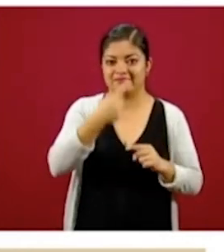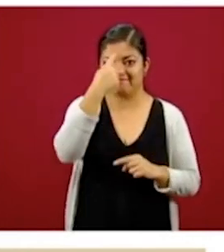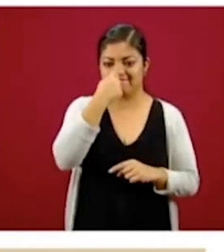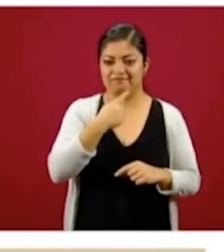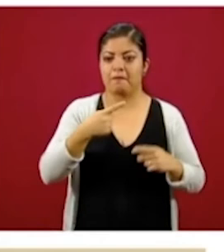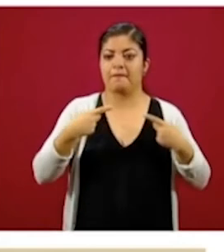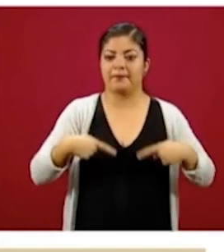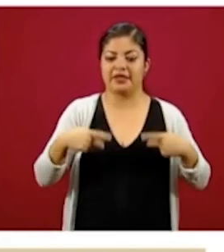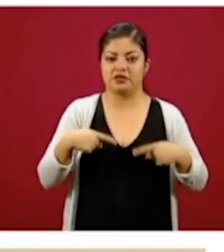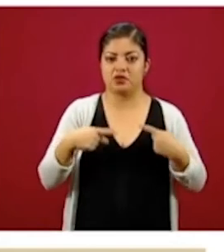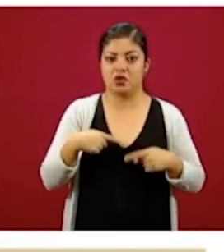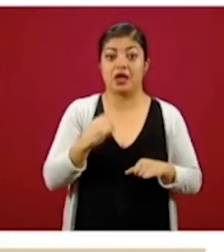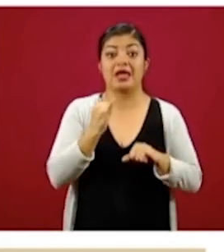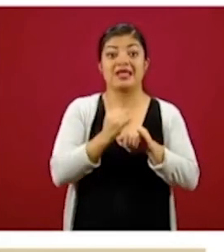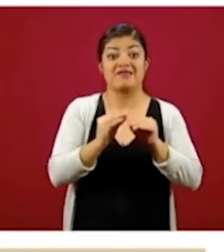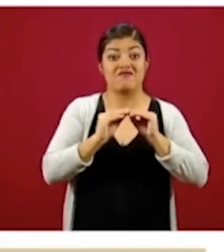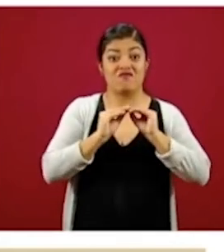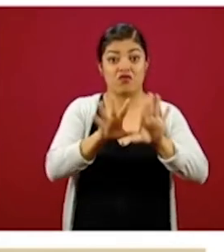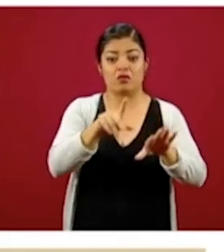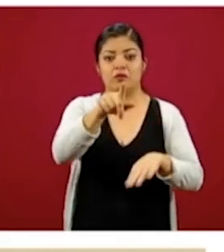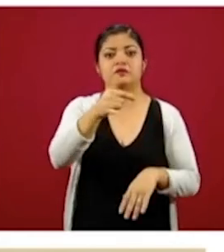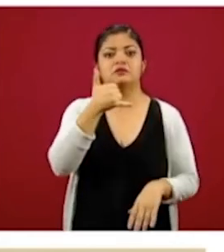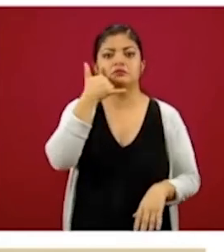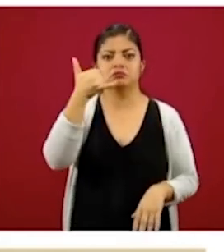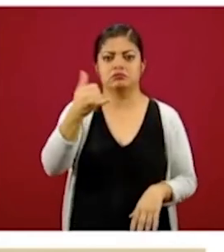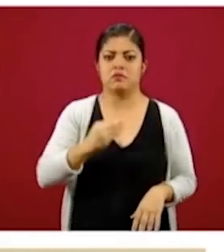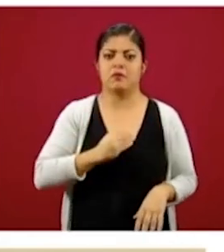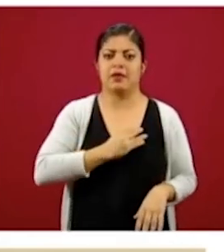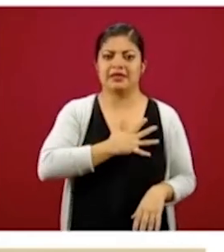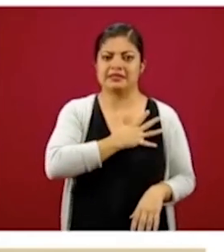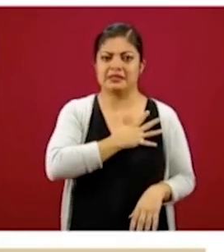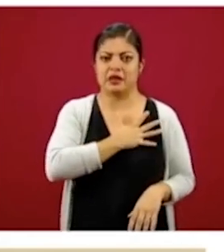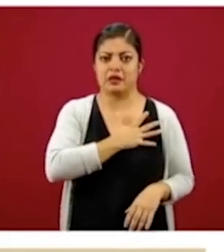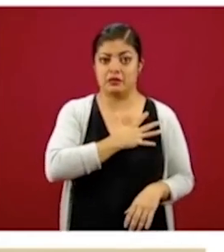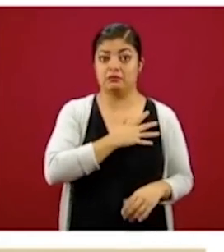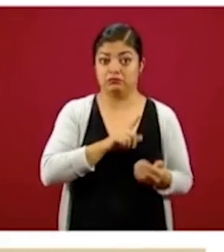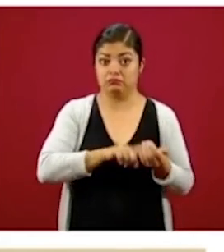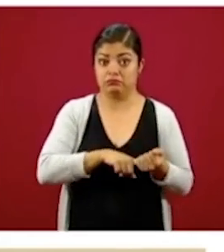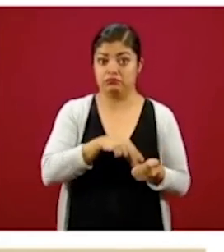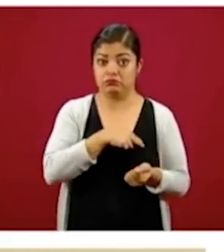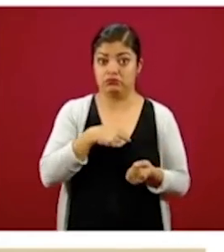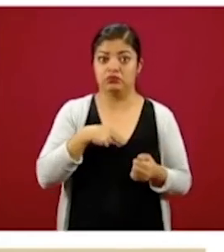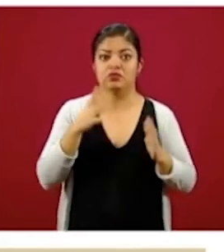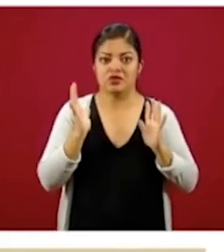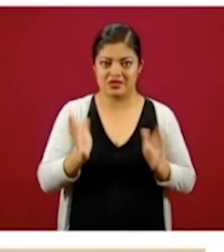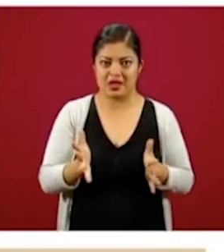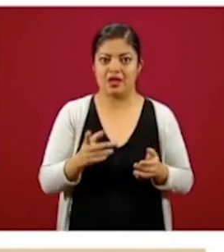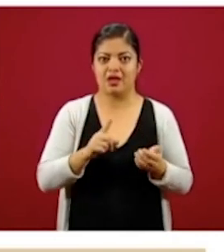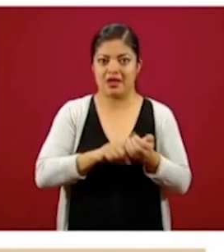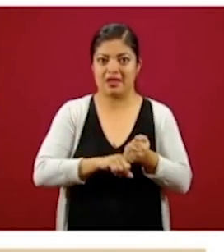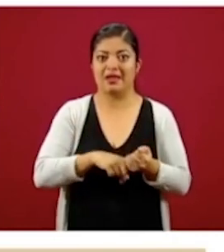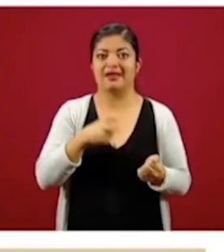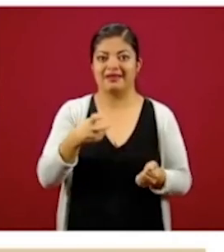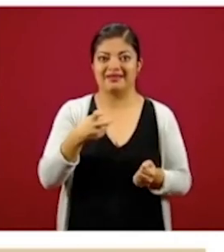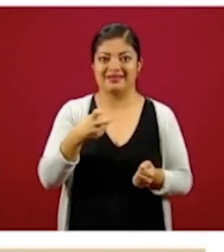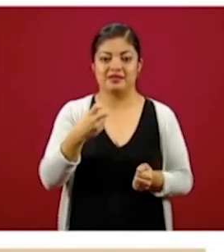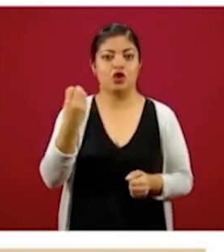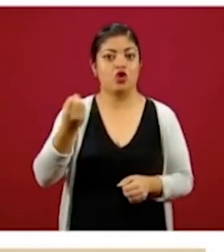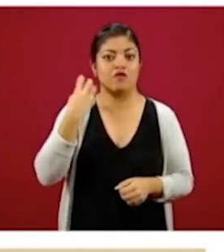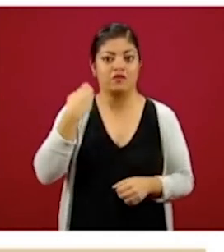información llamando a la línea de bienestar. Es una línea que también hemos compartido a través de esta conferencia.